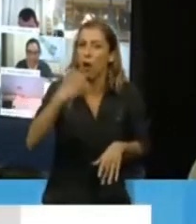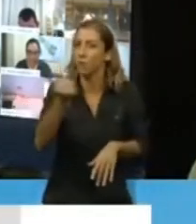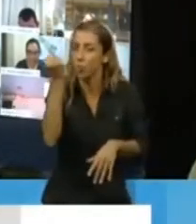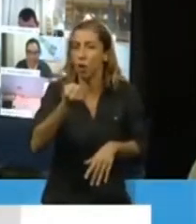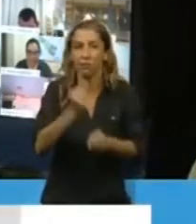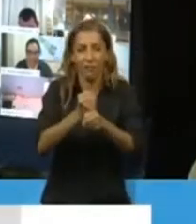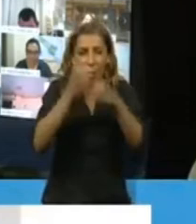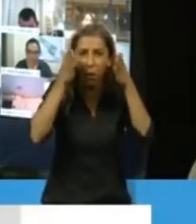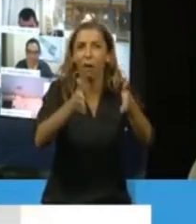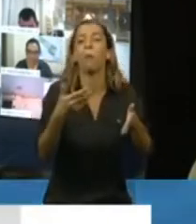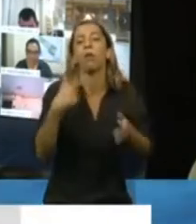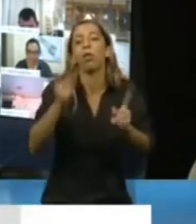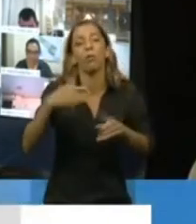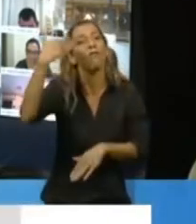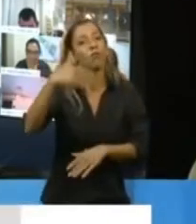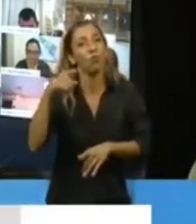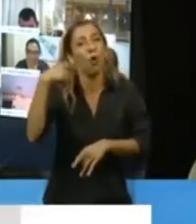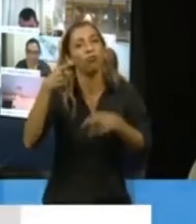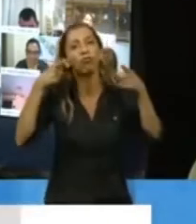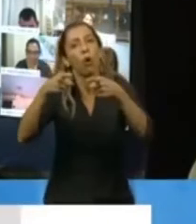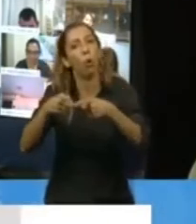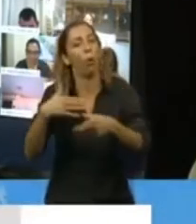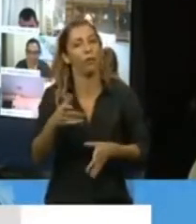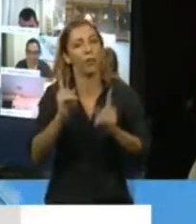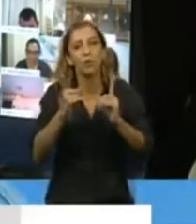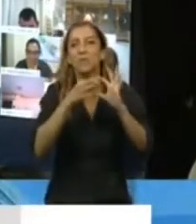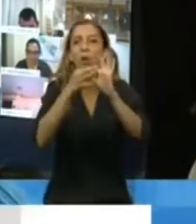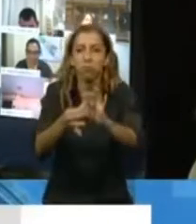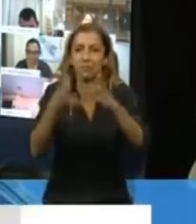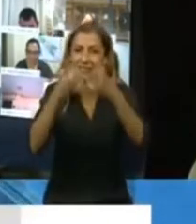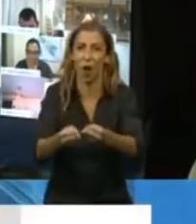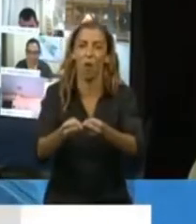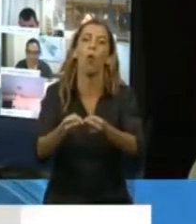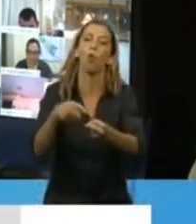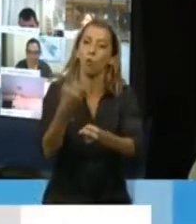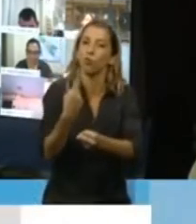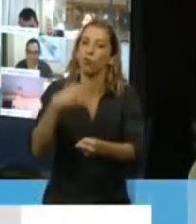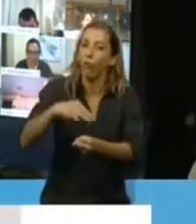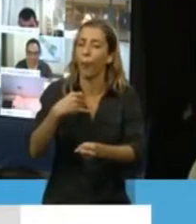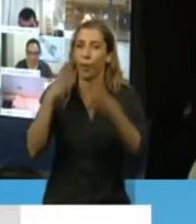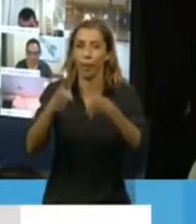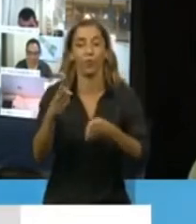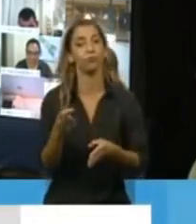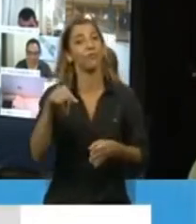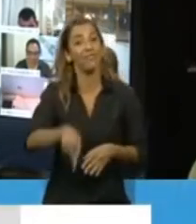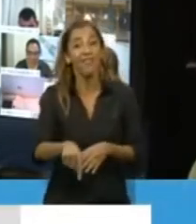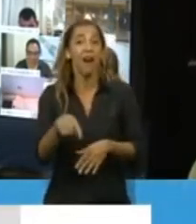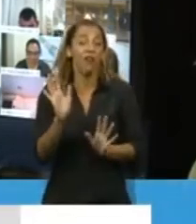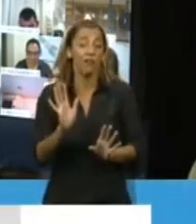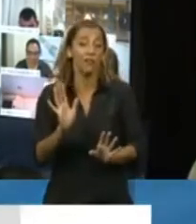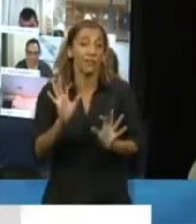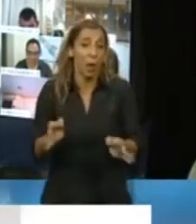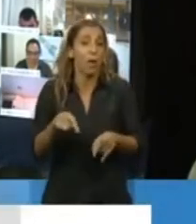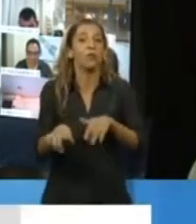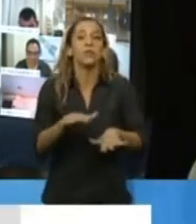pocos sabemos sobre este virus que ha puesto en jaque toda nuestra organización, política, económica, social. Pero sí